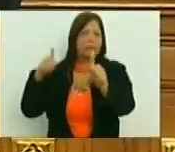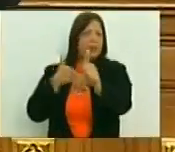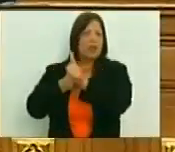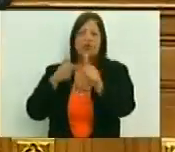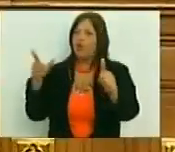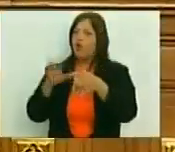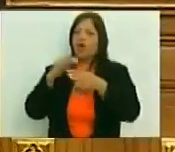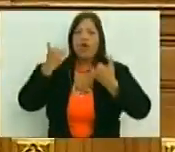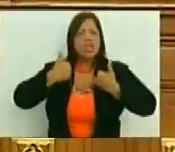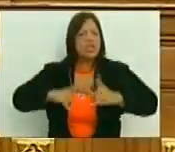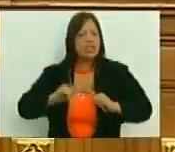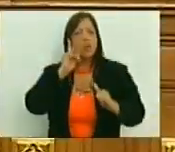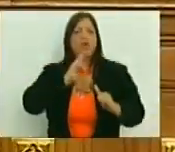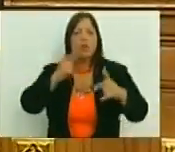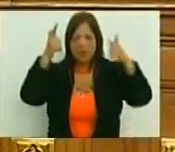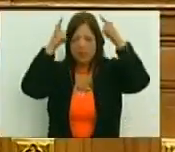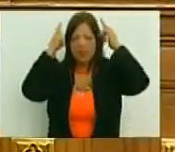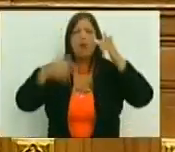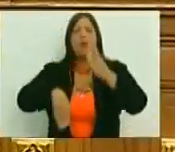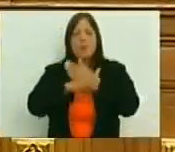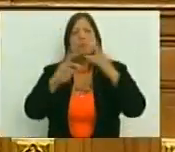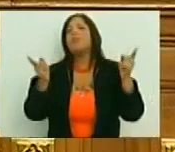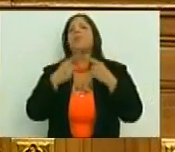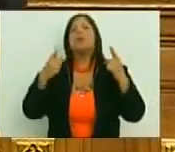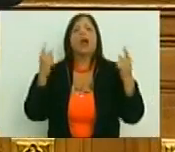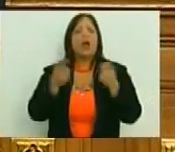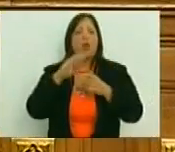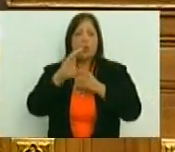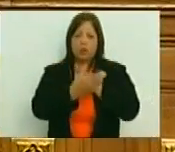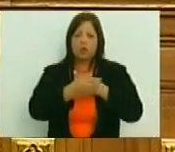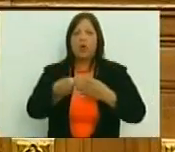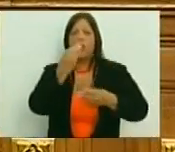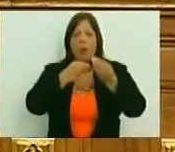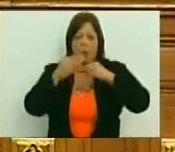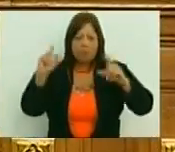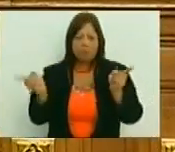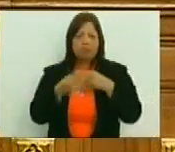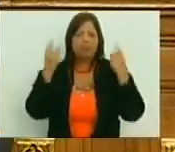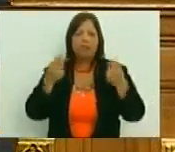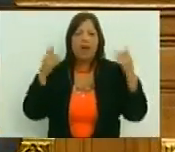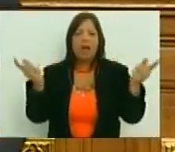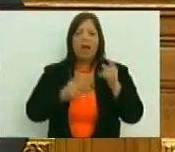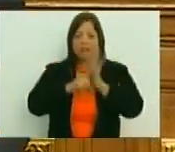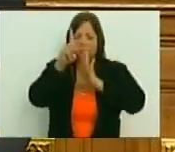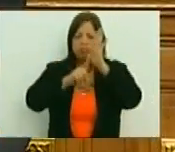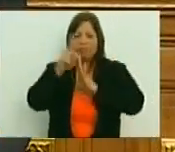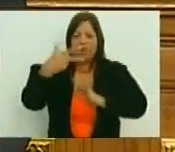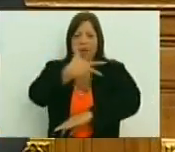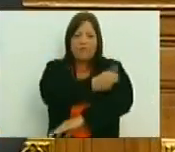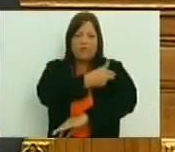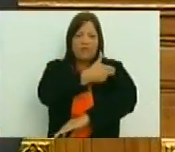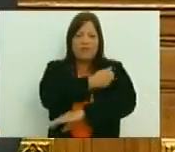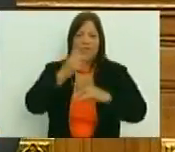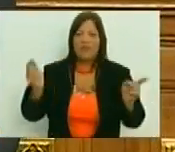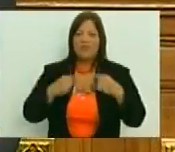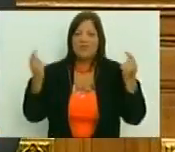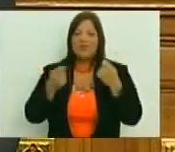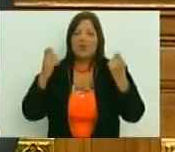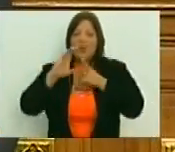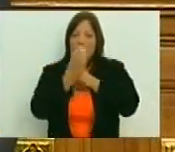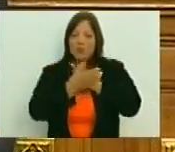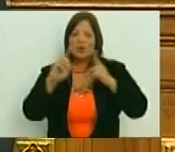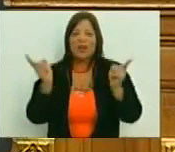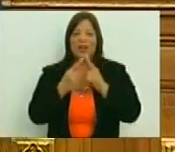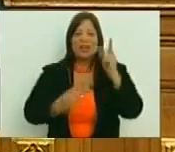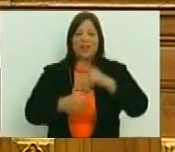somos los hijos de Bolívar y de Chávez. Vamos a alimentar la cultura, vamos a mantenerla, vamos a inyectarle inversión a la cultura